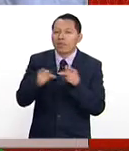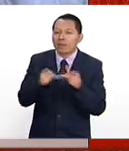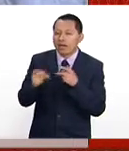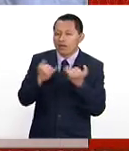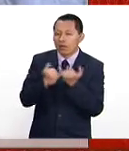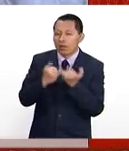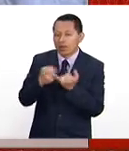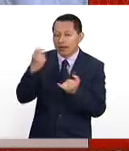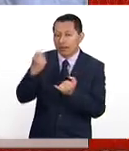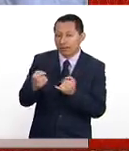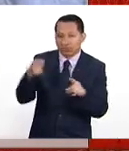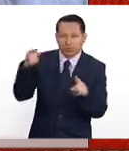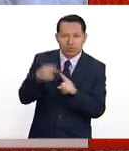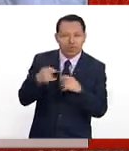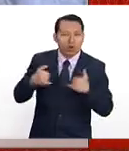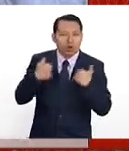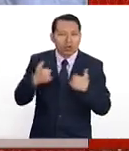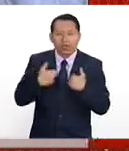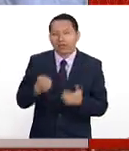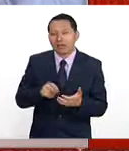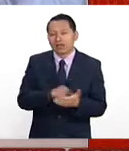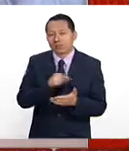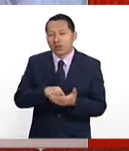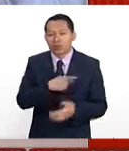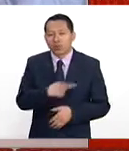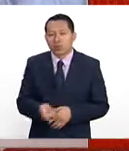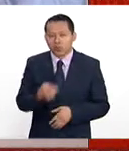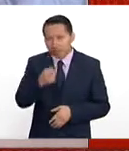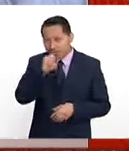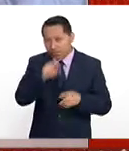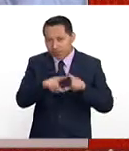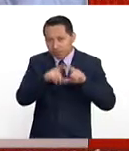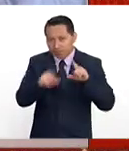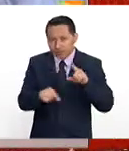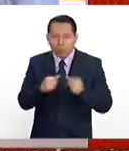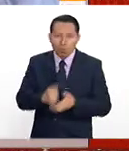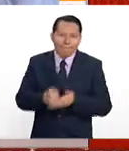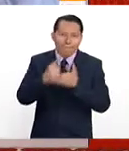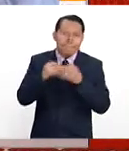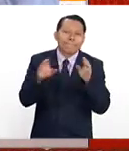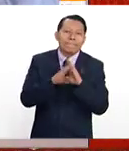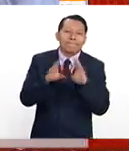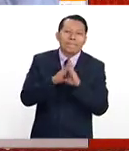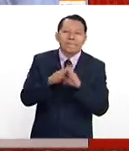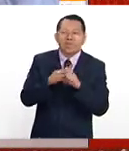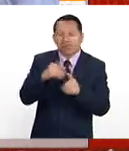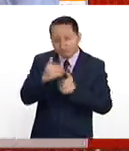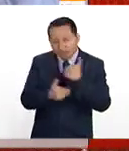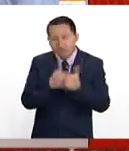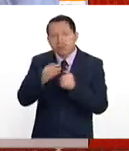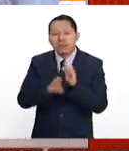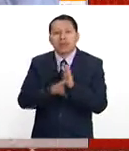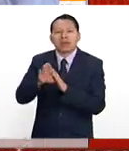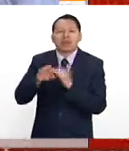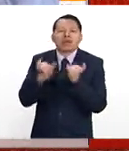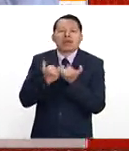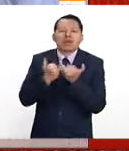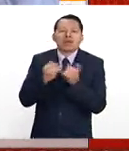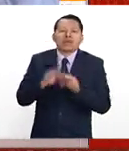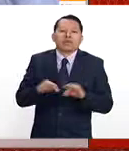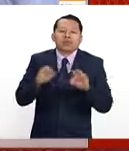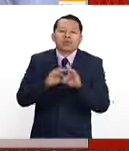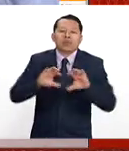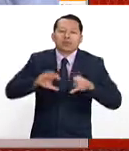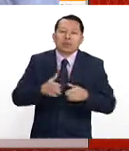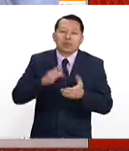precisamente a los jóvenes en esas zonas pobres del país, ayudarlos a salir adelante y también estar presentes en